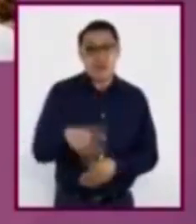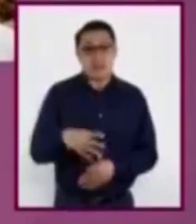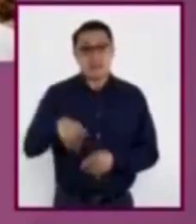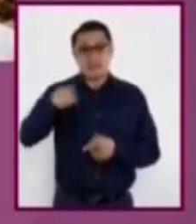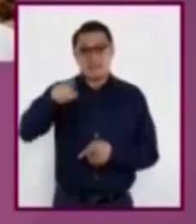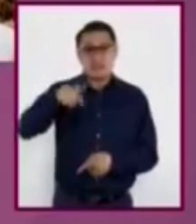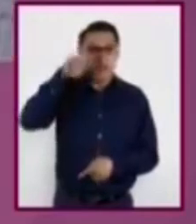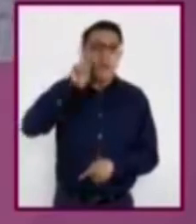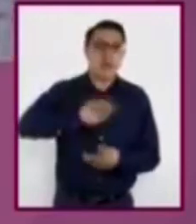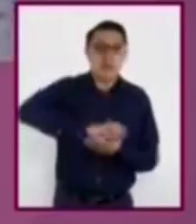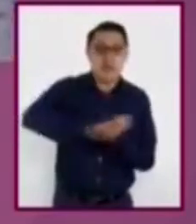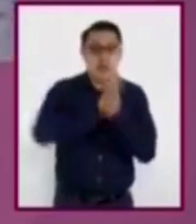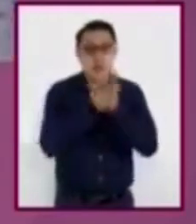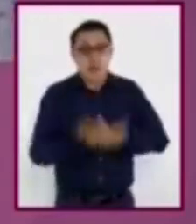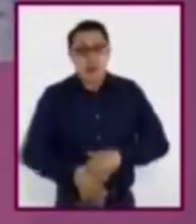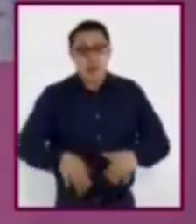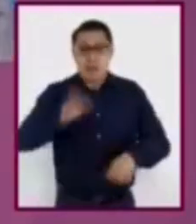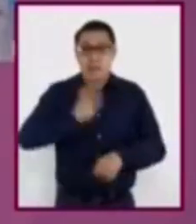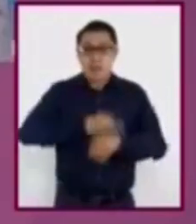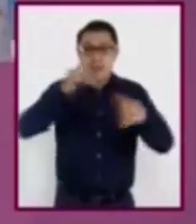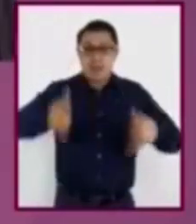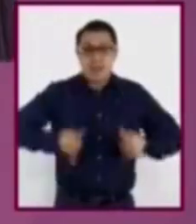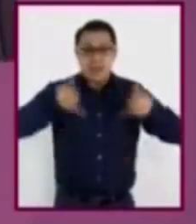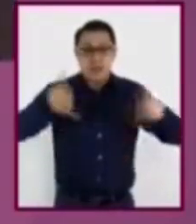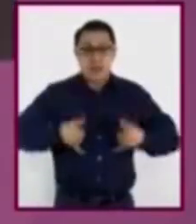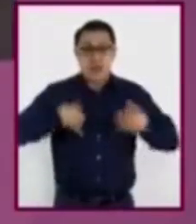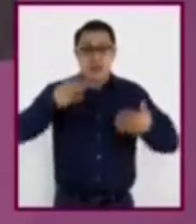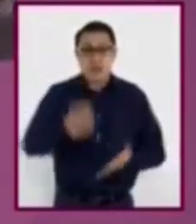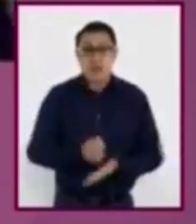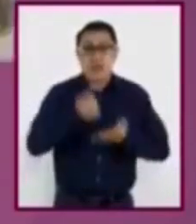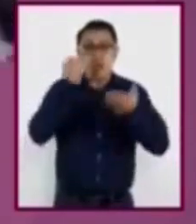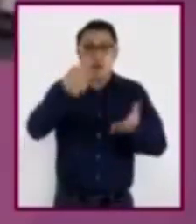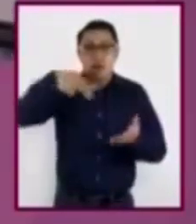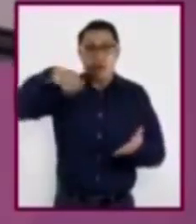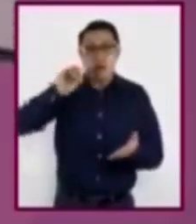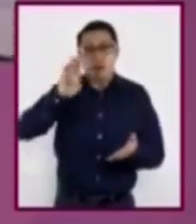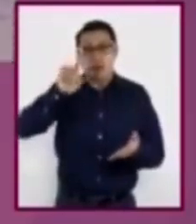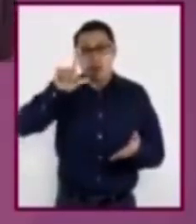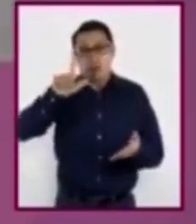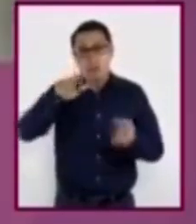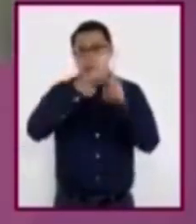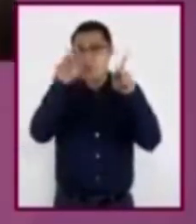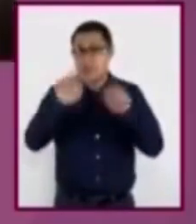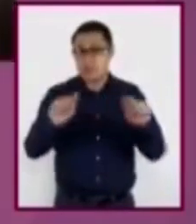se convirtió en la persona más joven en recibir el Premio Nobel de la Paz.